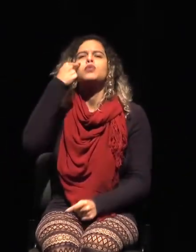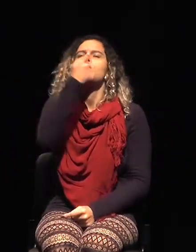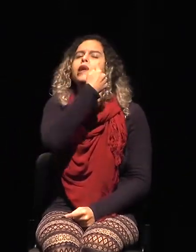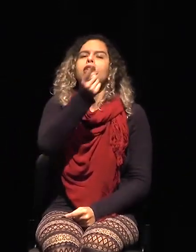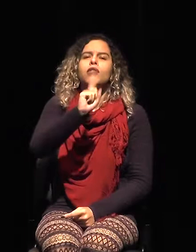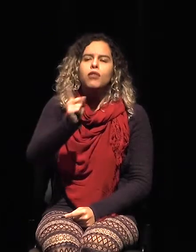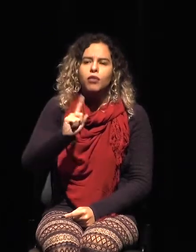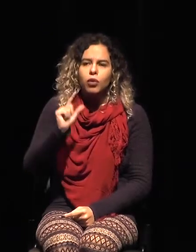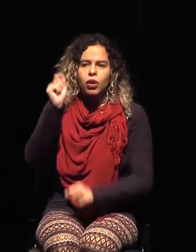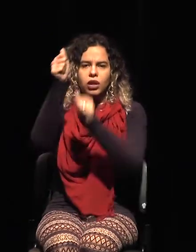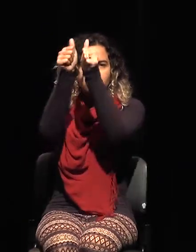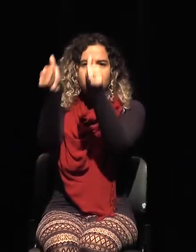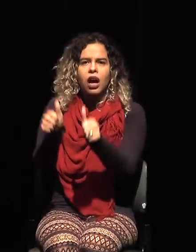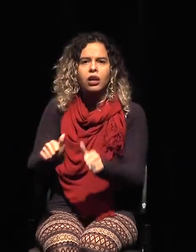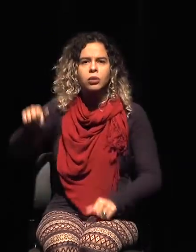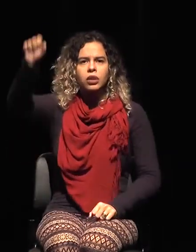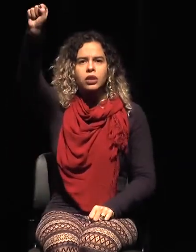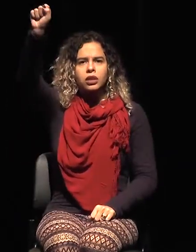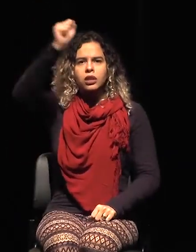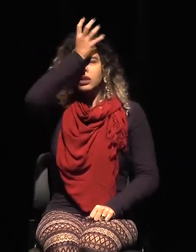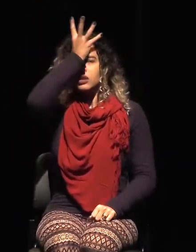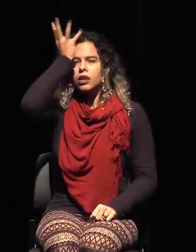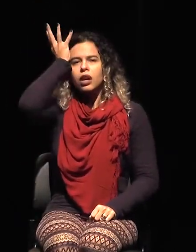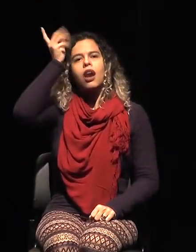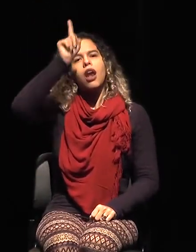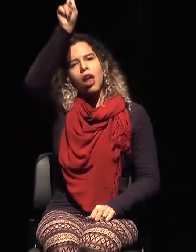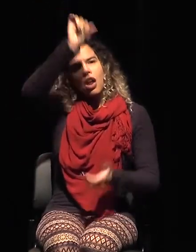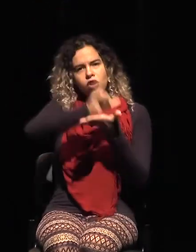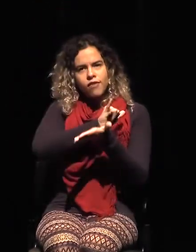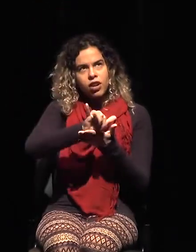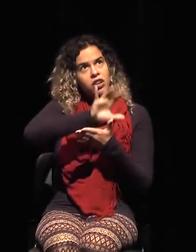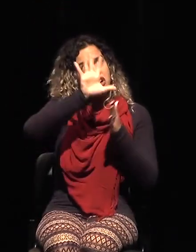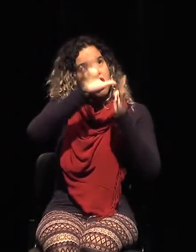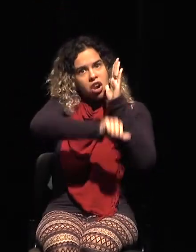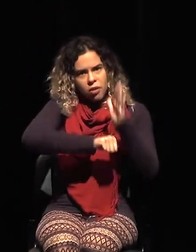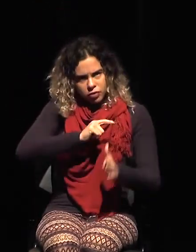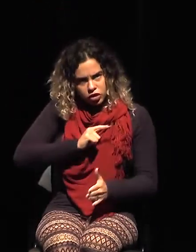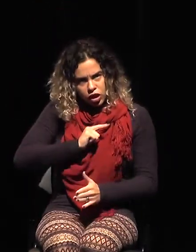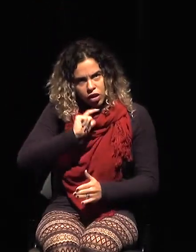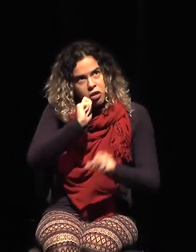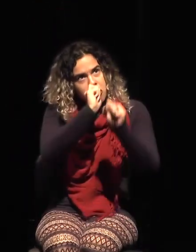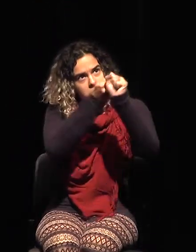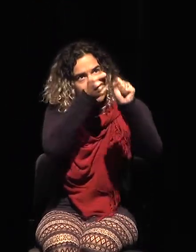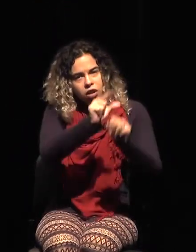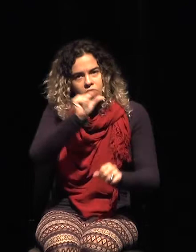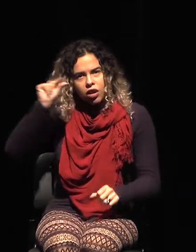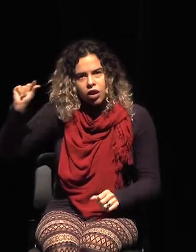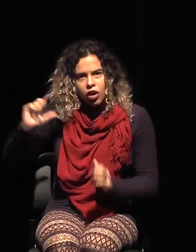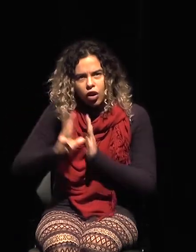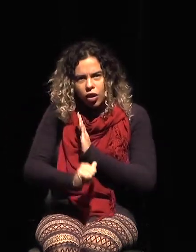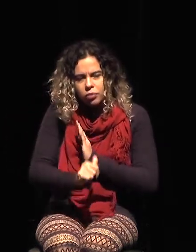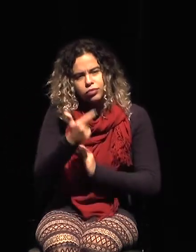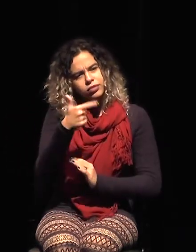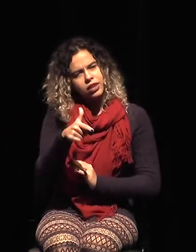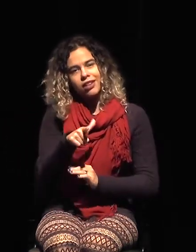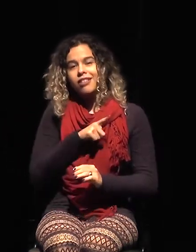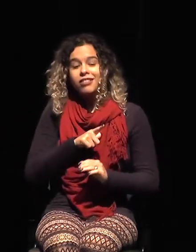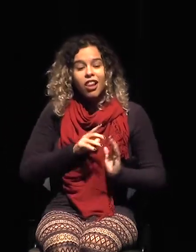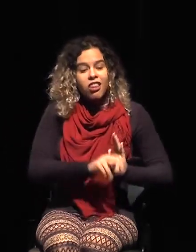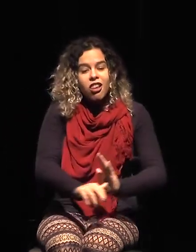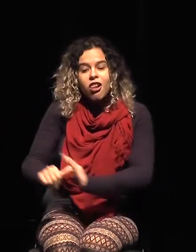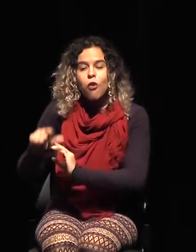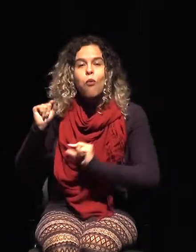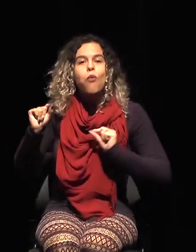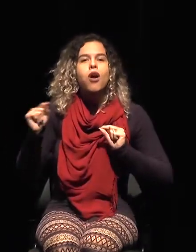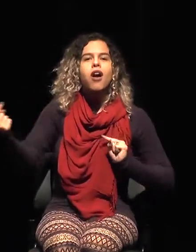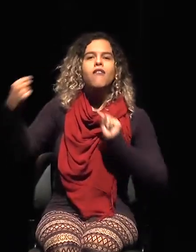la estatua de la libertad o algo así. Lo que vamos a encontrar normalmente son esos tránsitos a la inversa, lo que también es muy difícil de